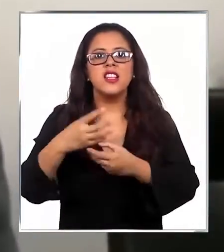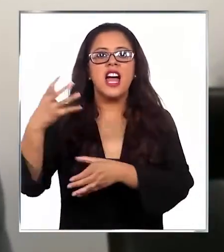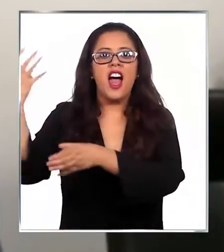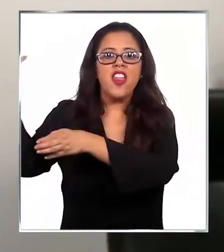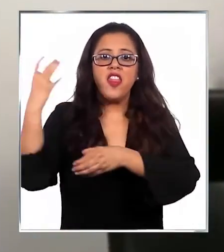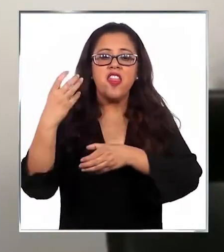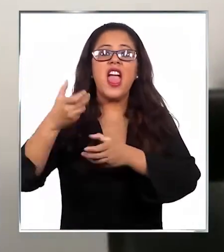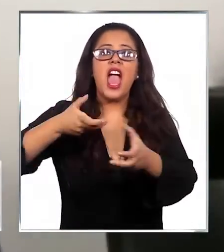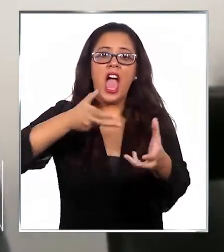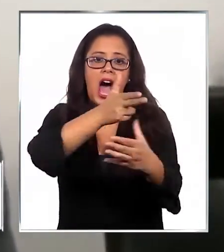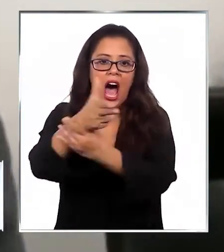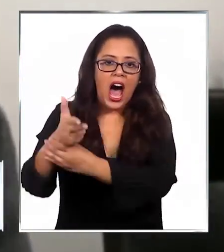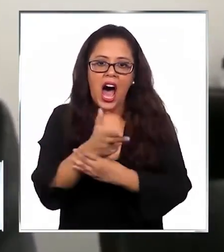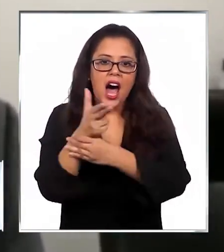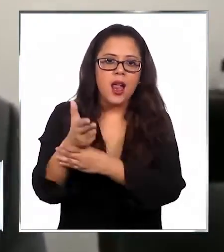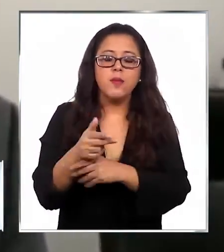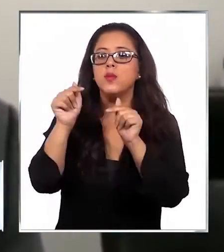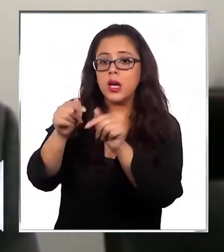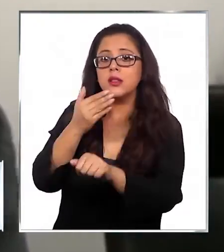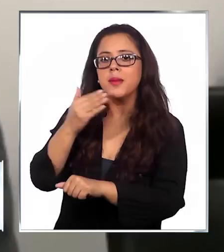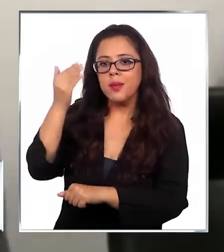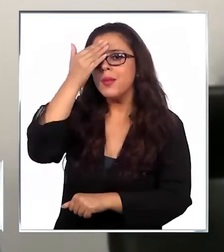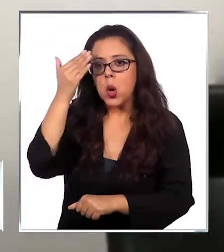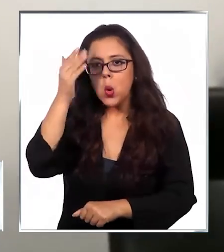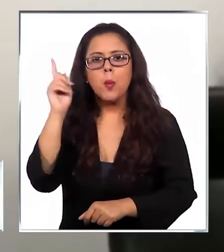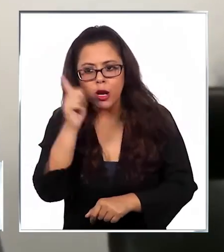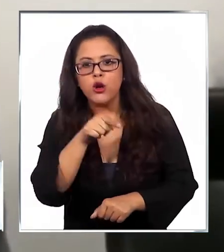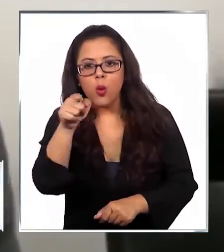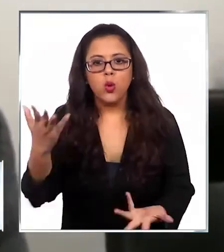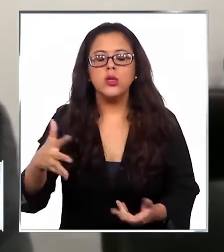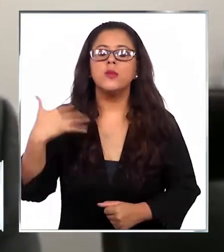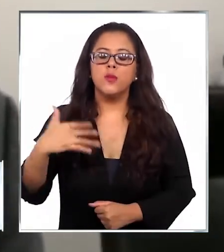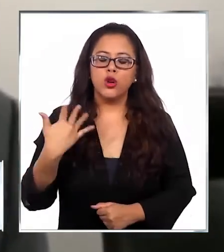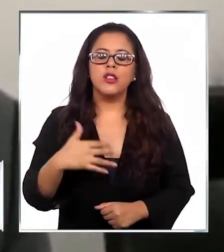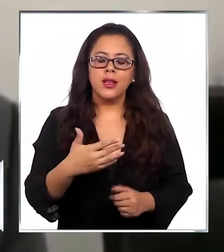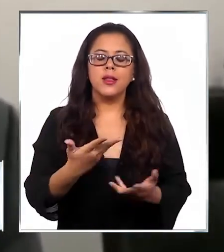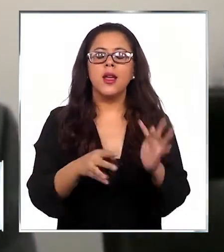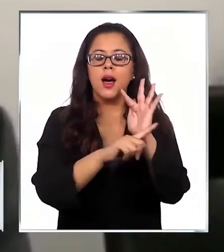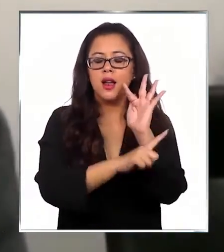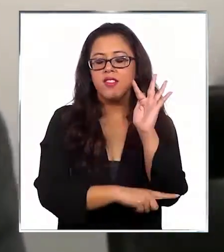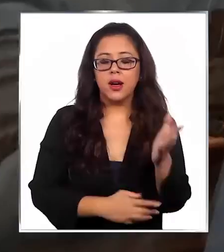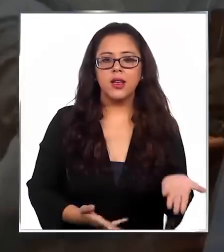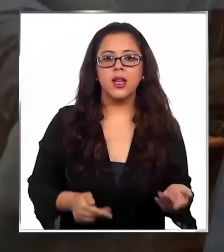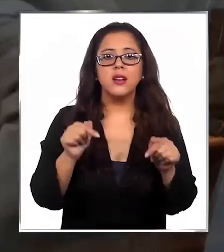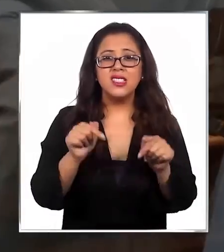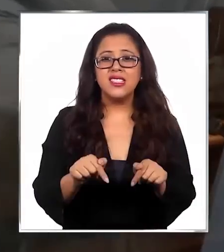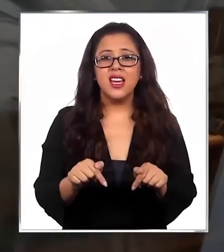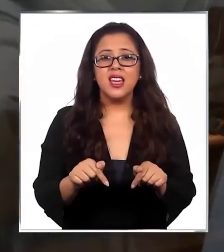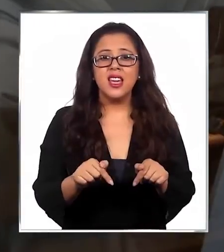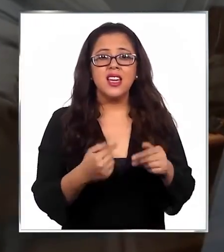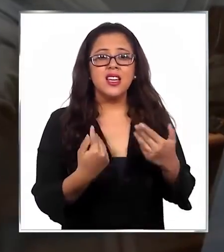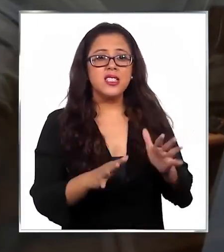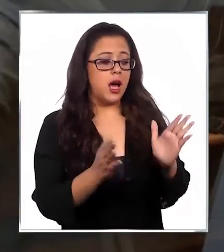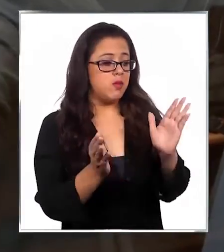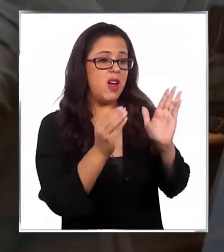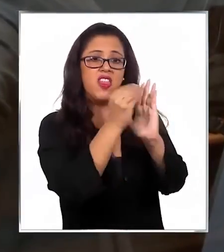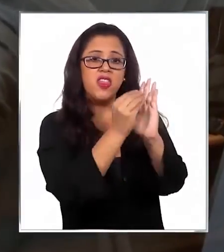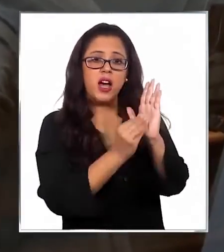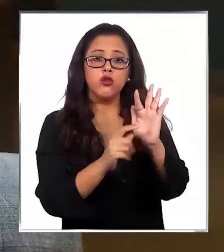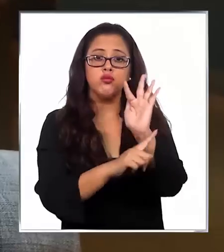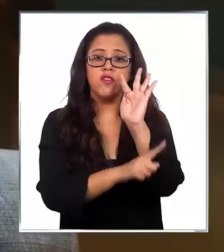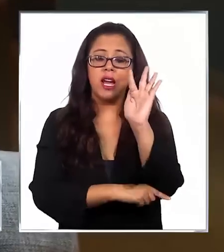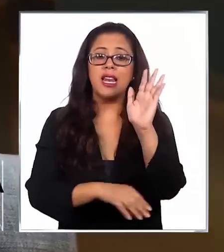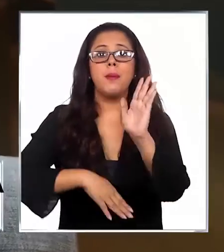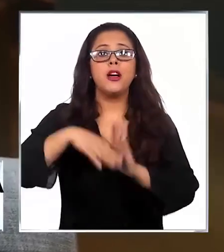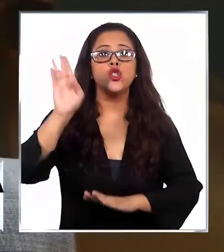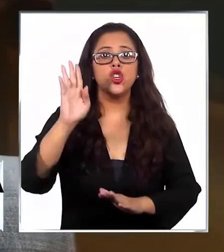con el tráfico de armamento, cosa que preocupa de manera muy importante a la Fiscalía. Según las nacionalidades entregadas por